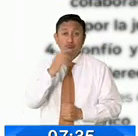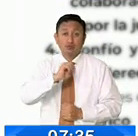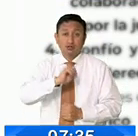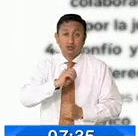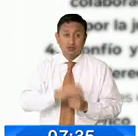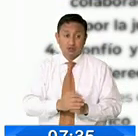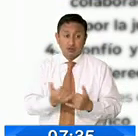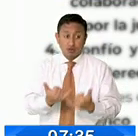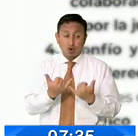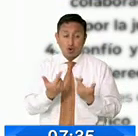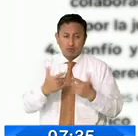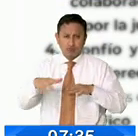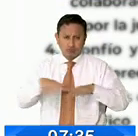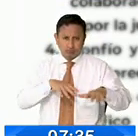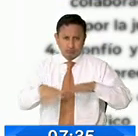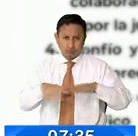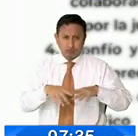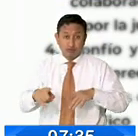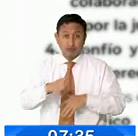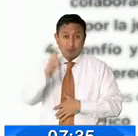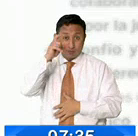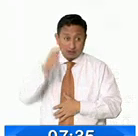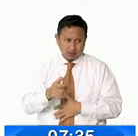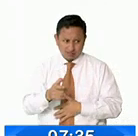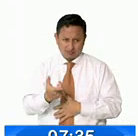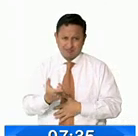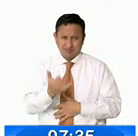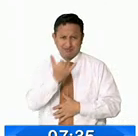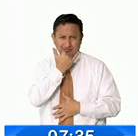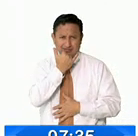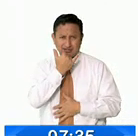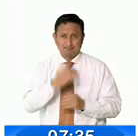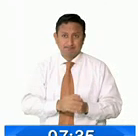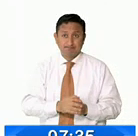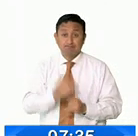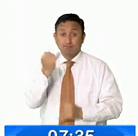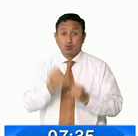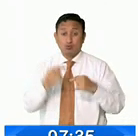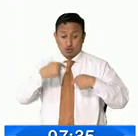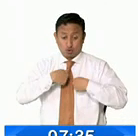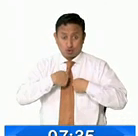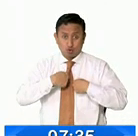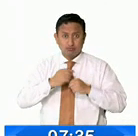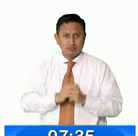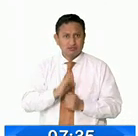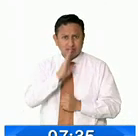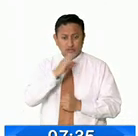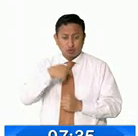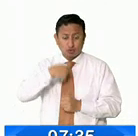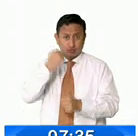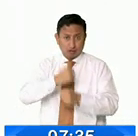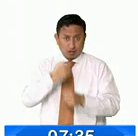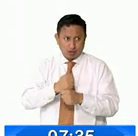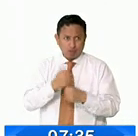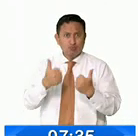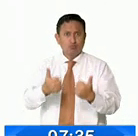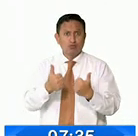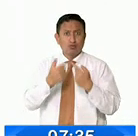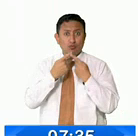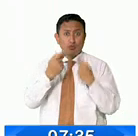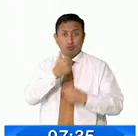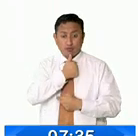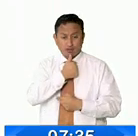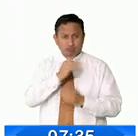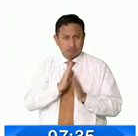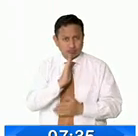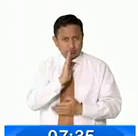desproporcionada la diligencia practicada por la fiscalía. En su parte última ratificó su correcto accionar en todas las funciones que ha desempeñado en los sectores público y